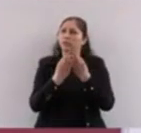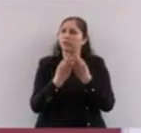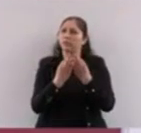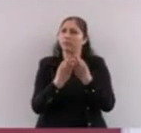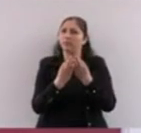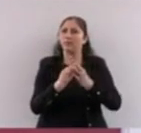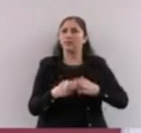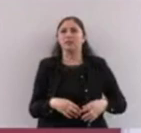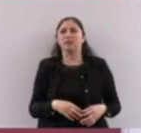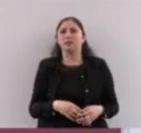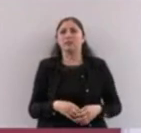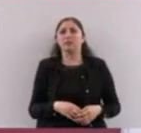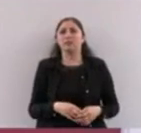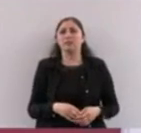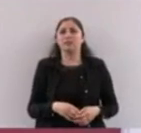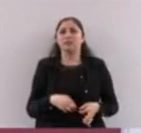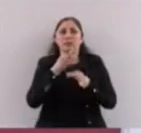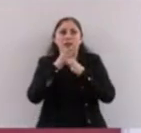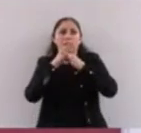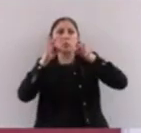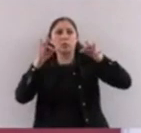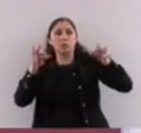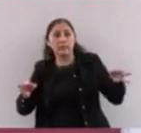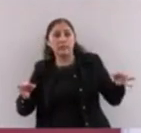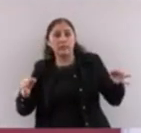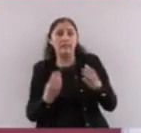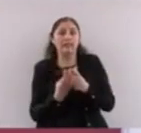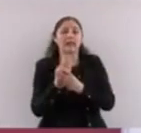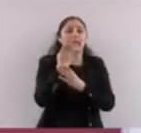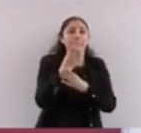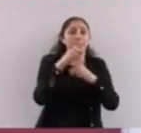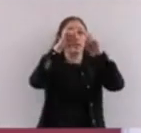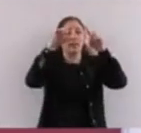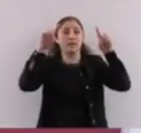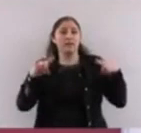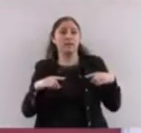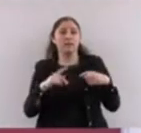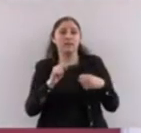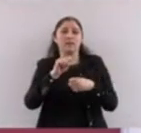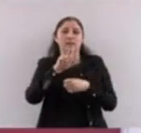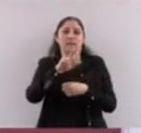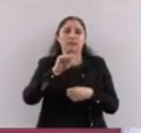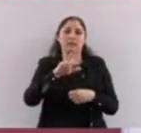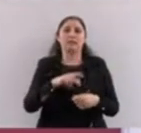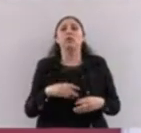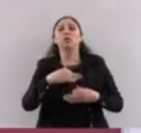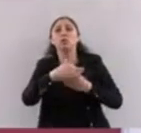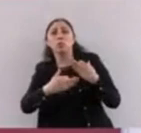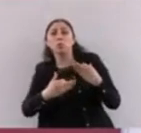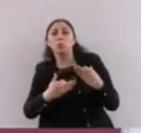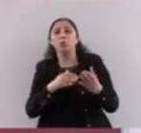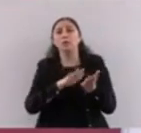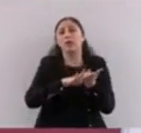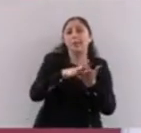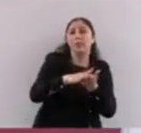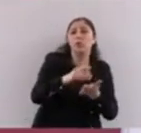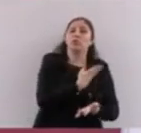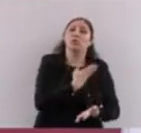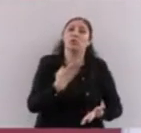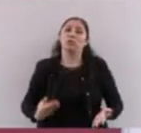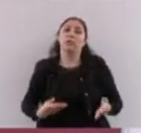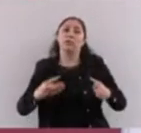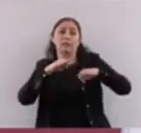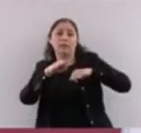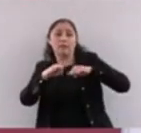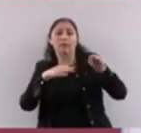informados, ver la mañanera. Ahí el presidente informa de todos los proyectos del gobierno, de todo lo que se está